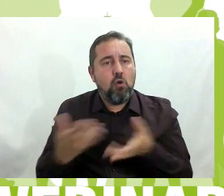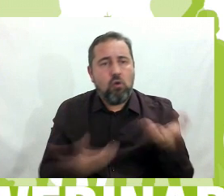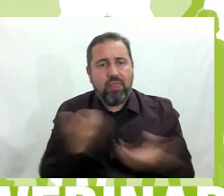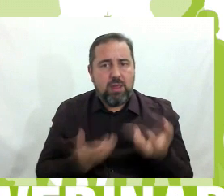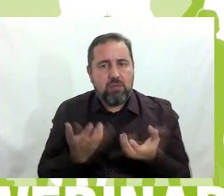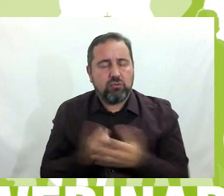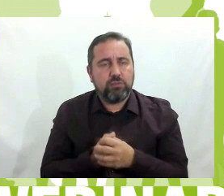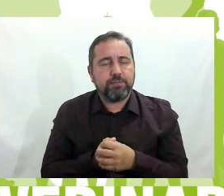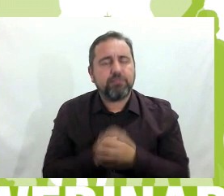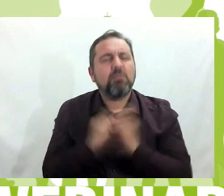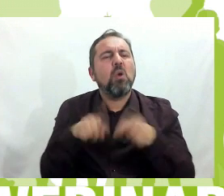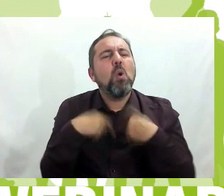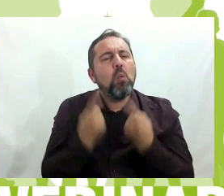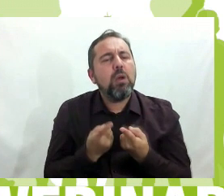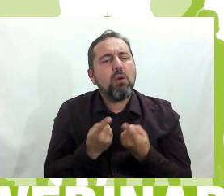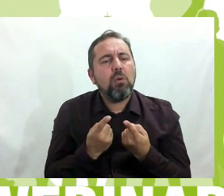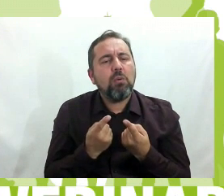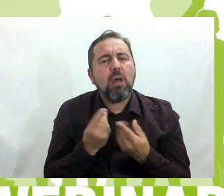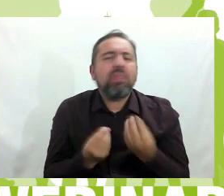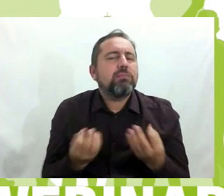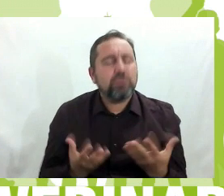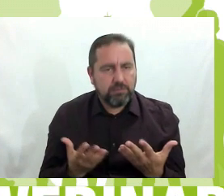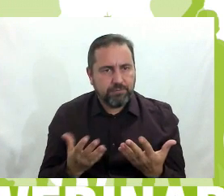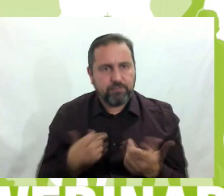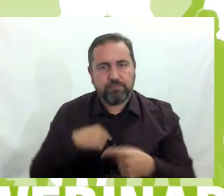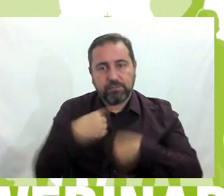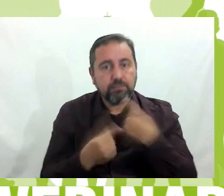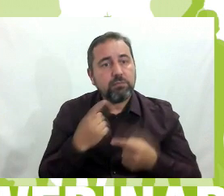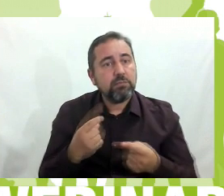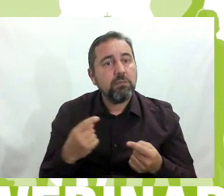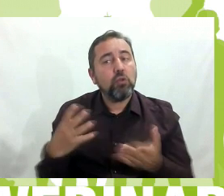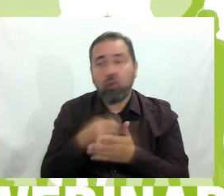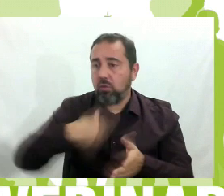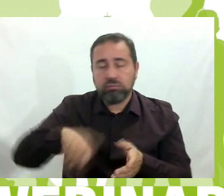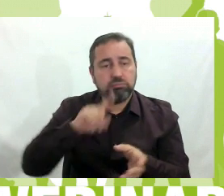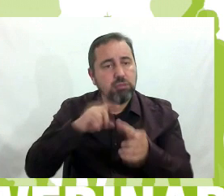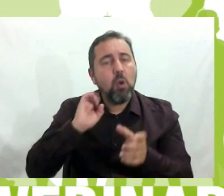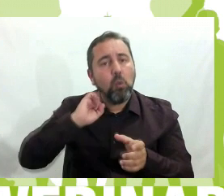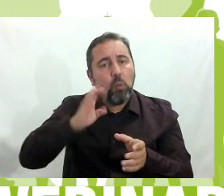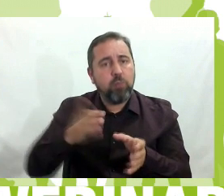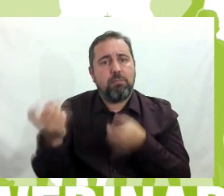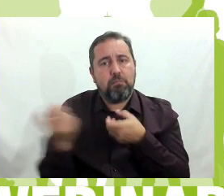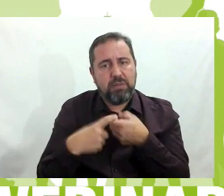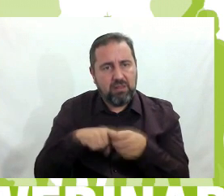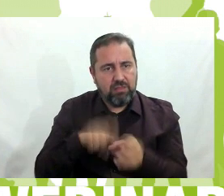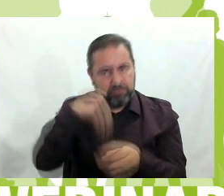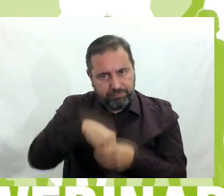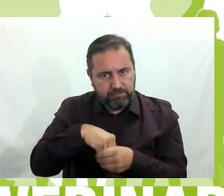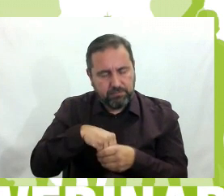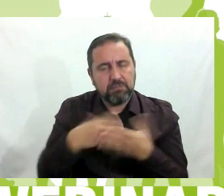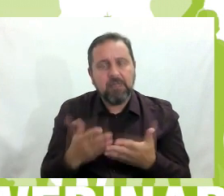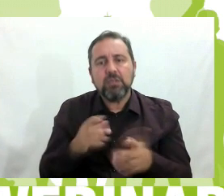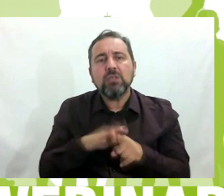Luego, ¿qué hacemos? Cada día todos y todas pertenecen al club. Reforzamos siempre las actitudes valientes.